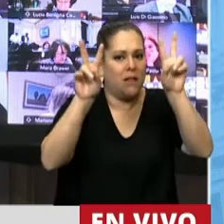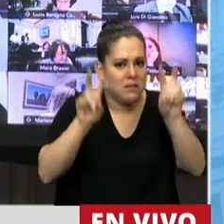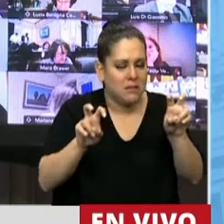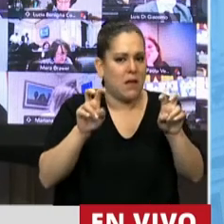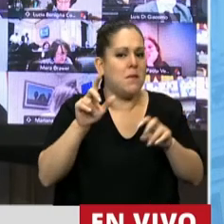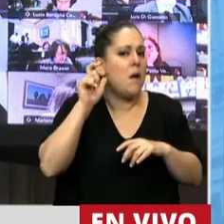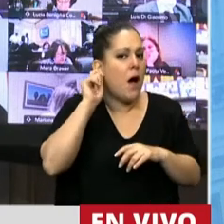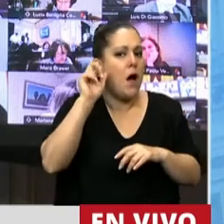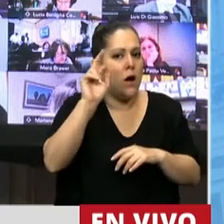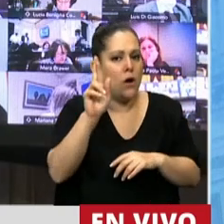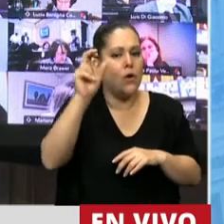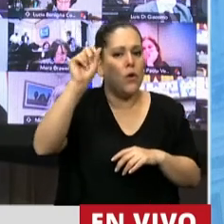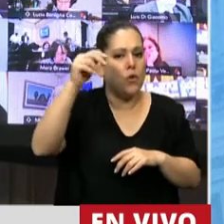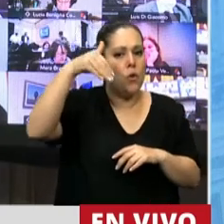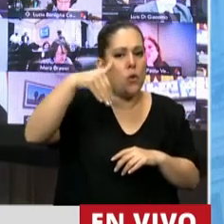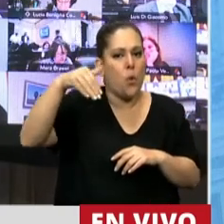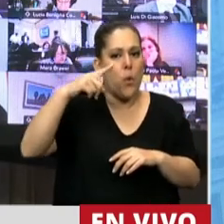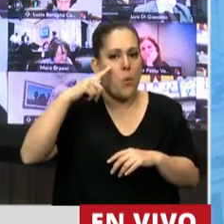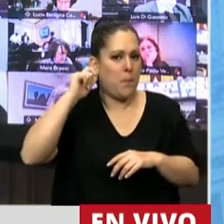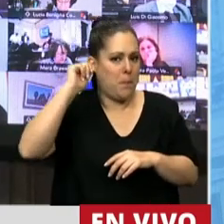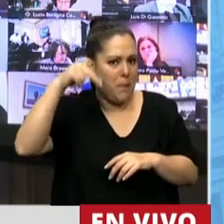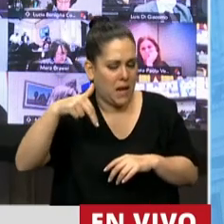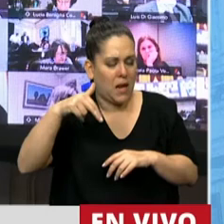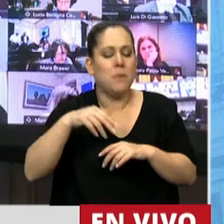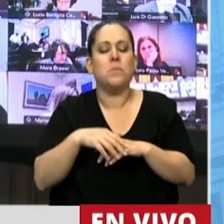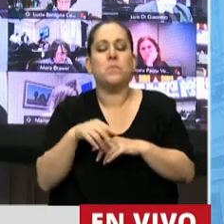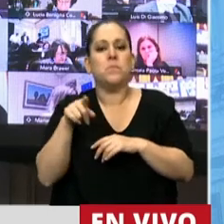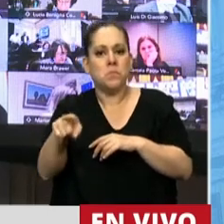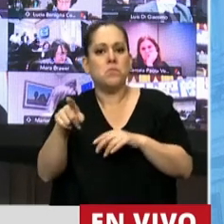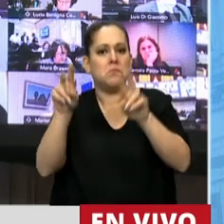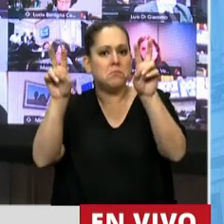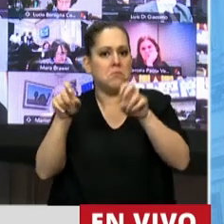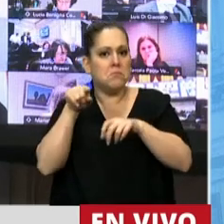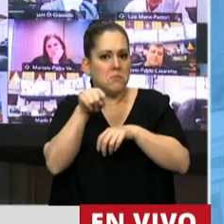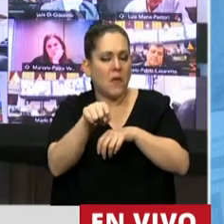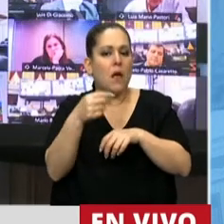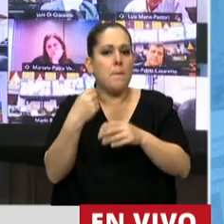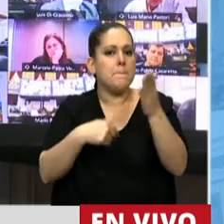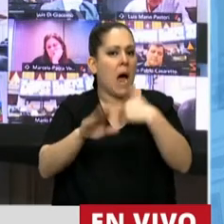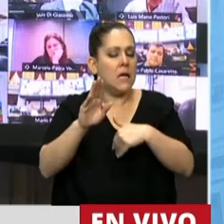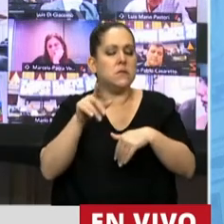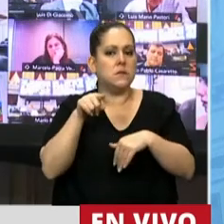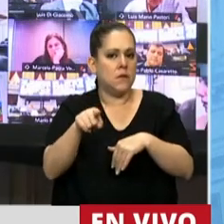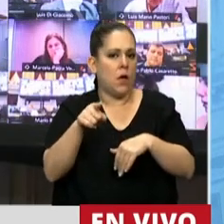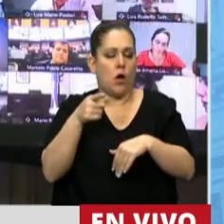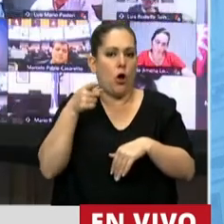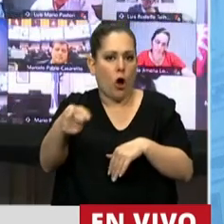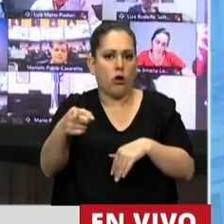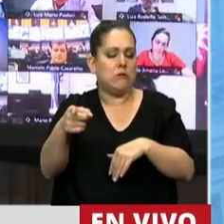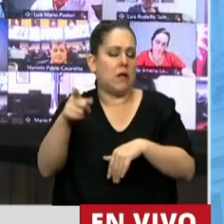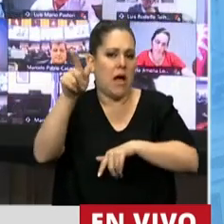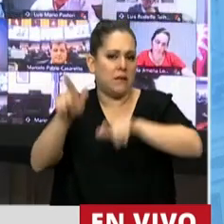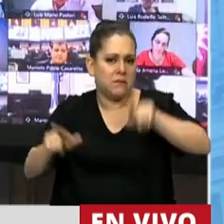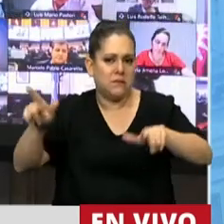sanción de esta ley, los delitos vinculados al grooming se marcaban en la figura de delitos contra la integridad sexual.